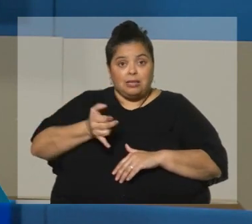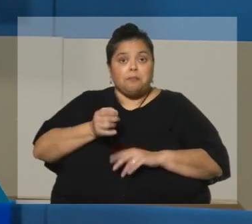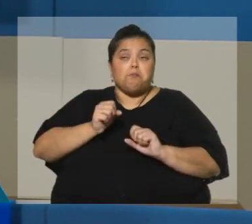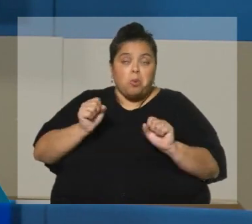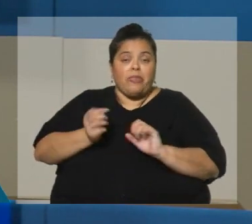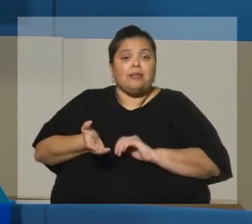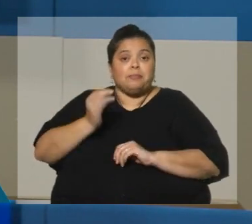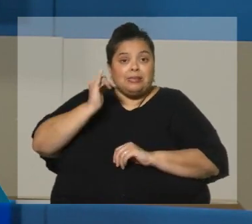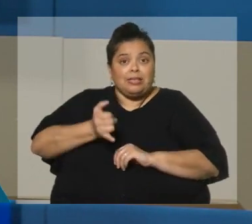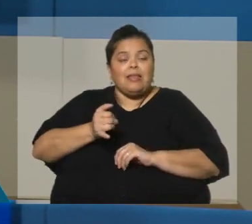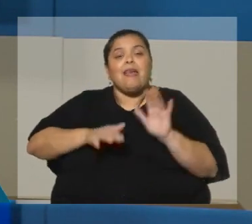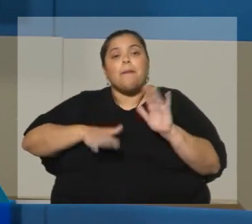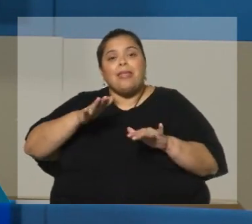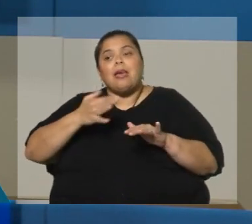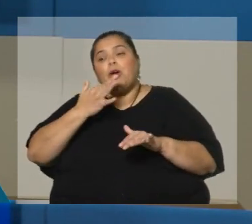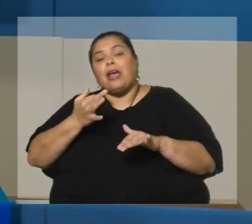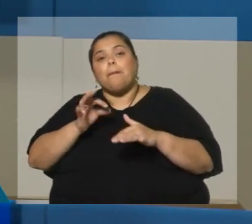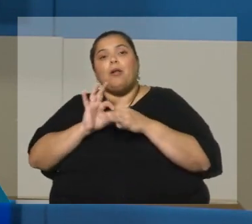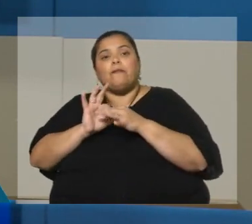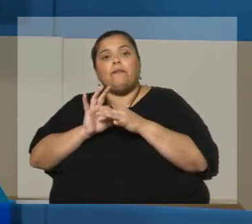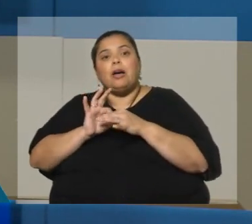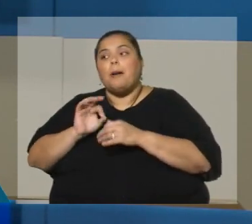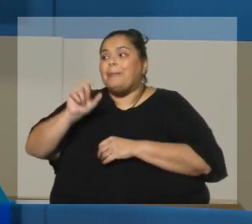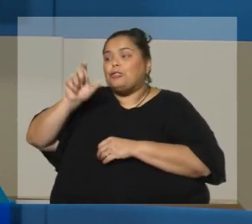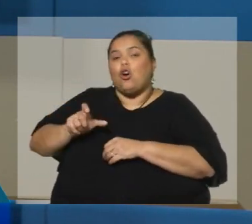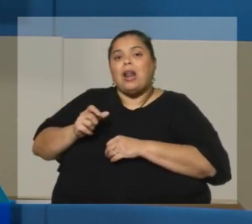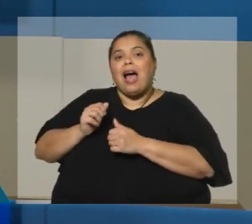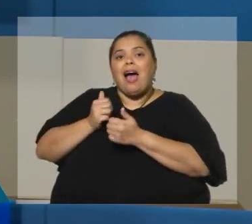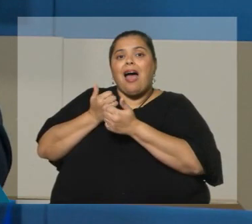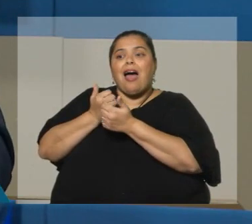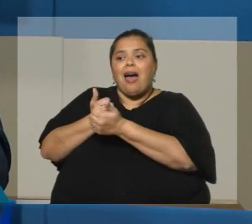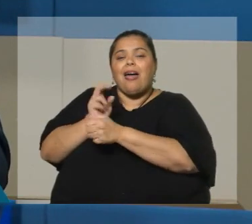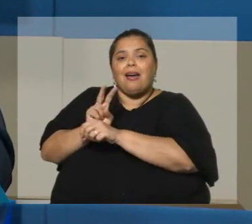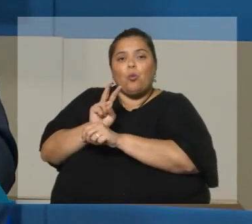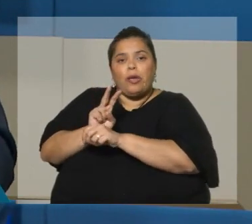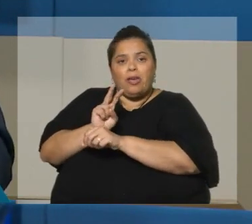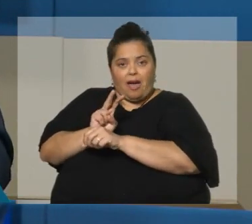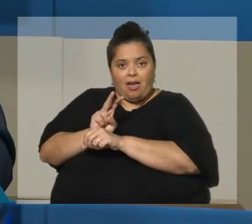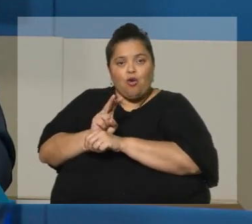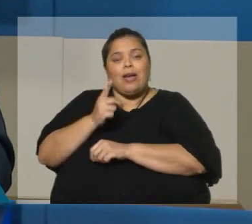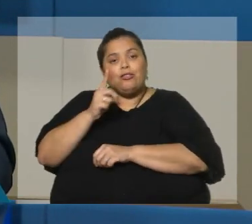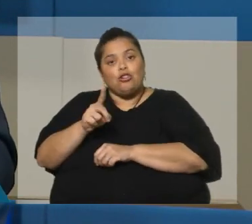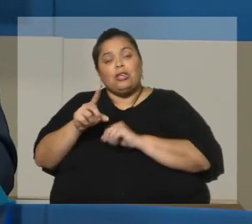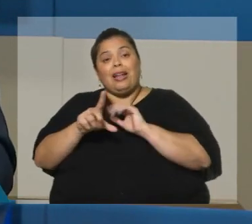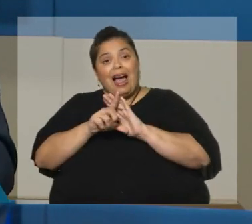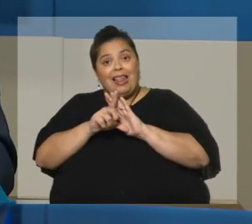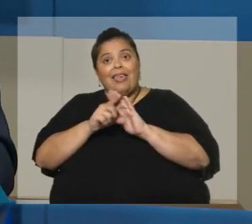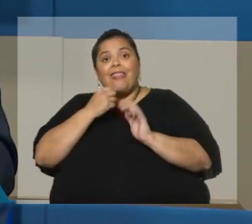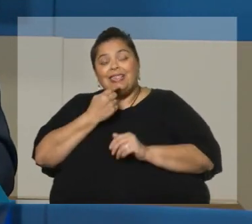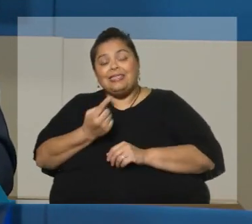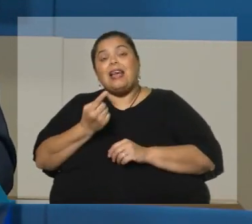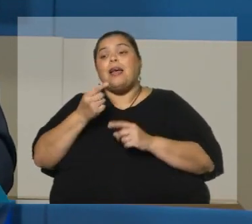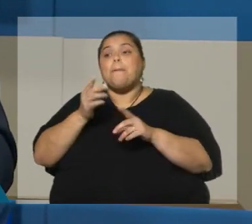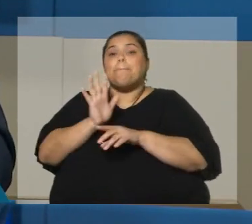tiene una situación de dependencia de cuidado de terceros. Y ayer la ley dice, bueno, no solo simulo que sigue trabajando hasta que configura la